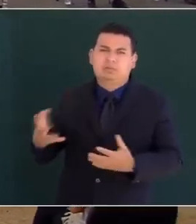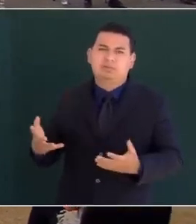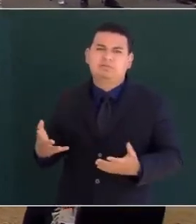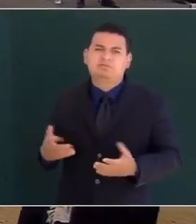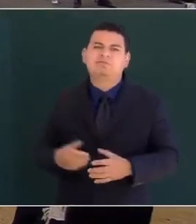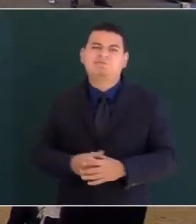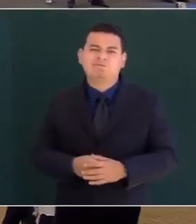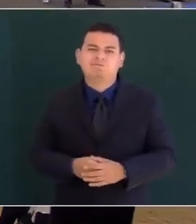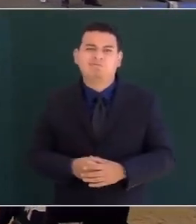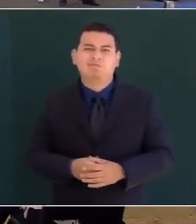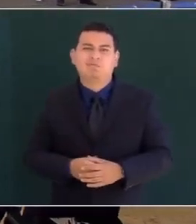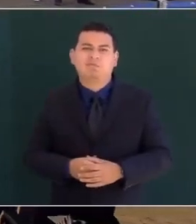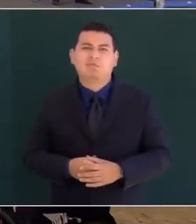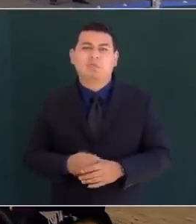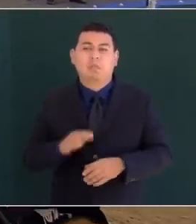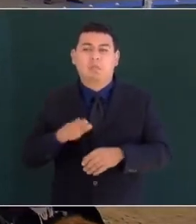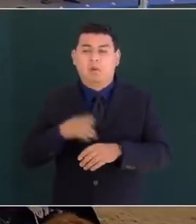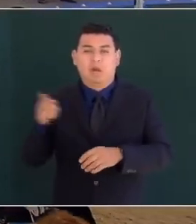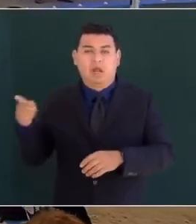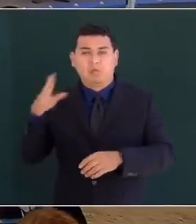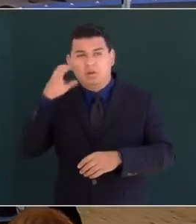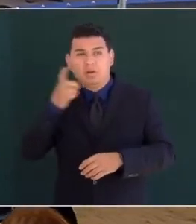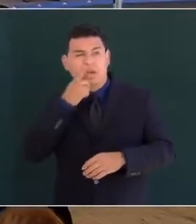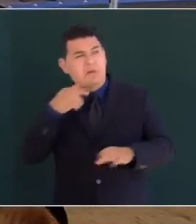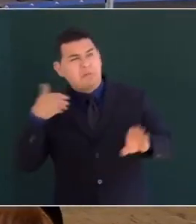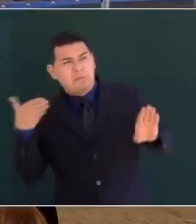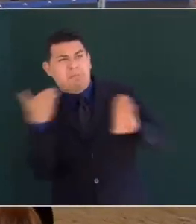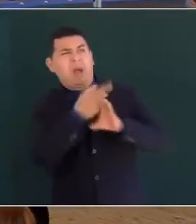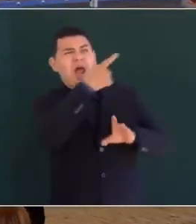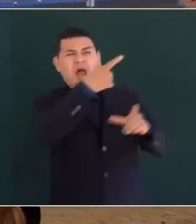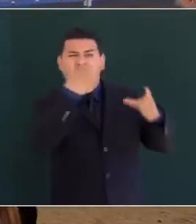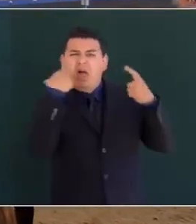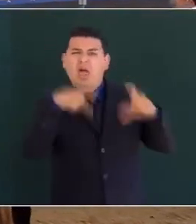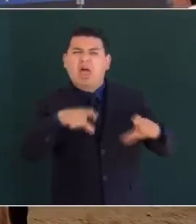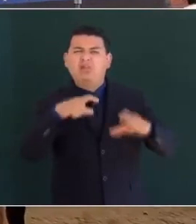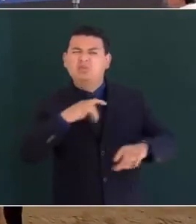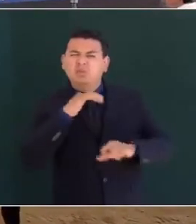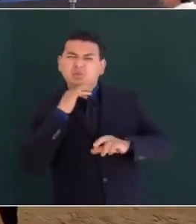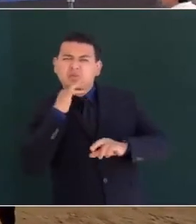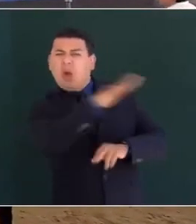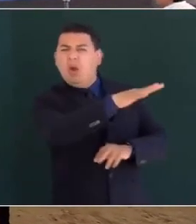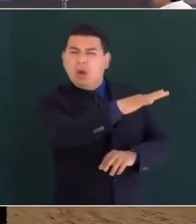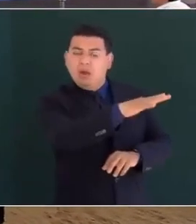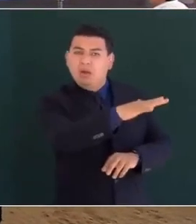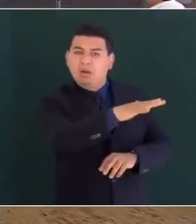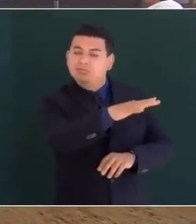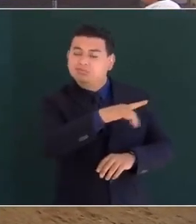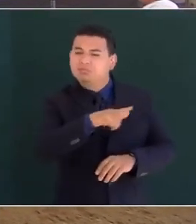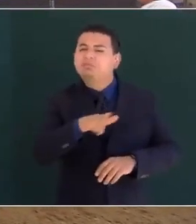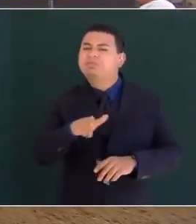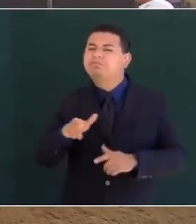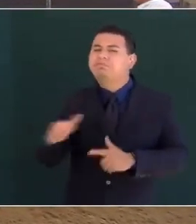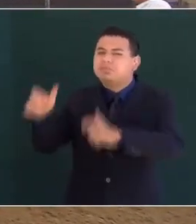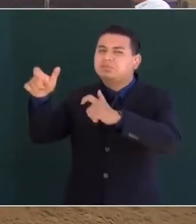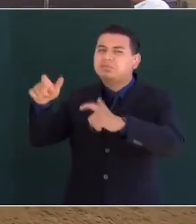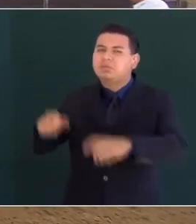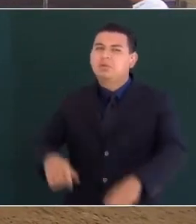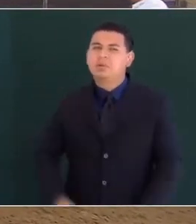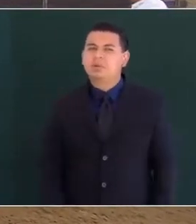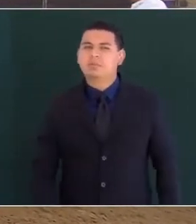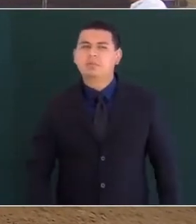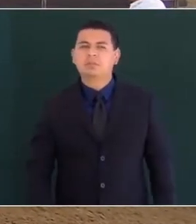clases privilegiadas sin embargo un poco más tarde